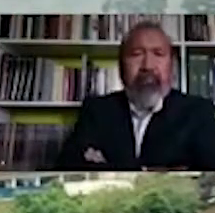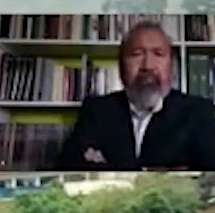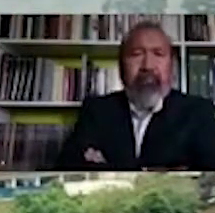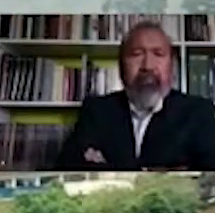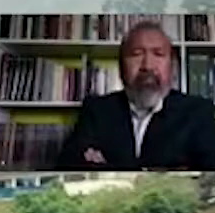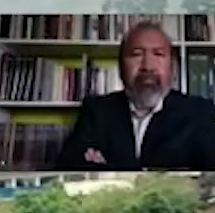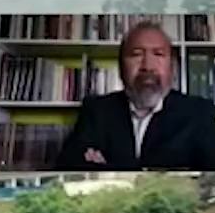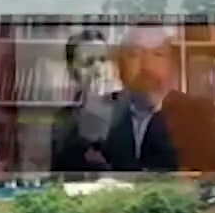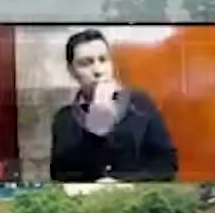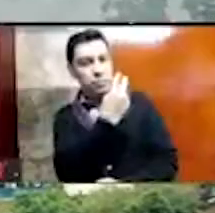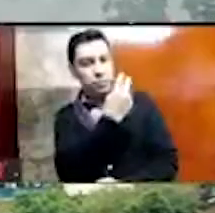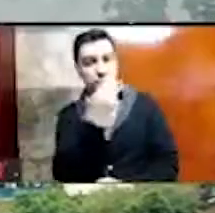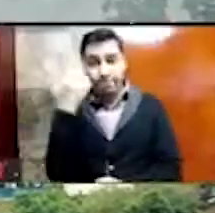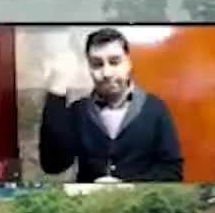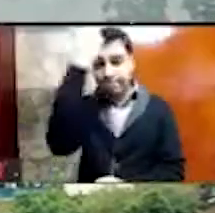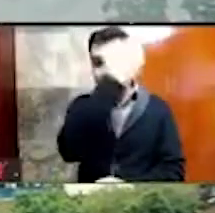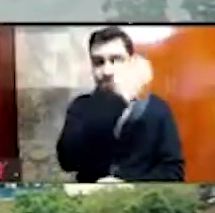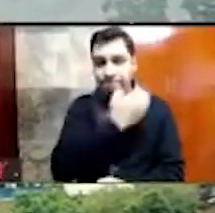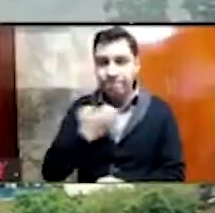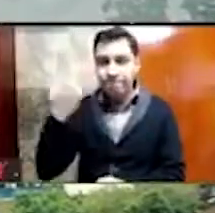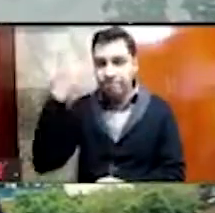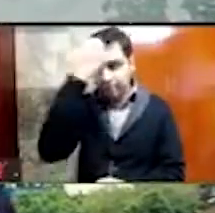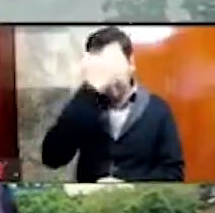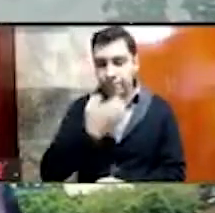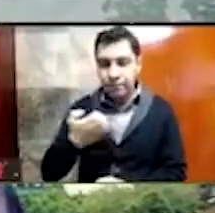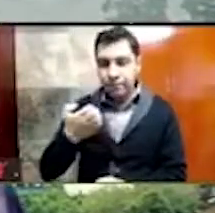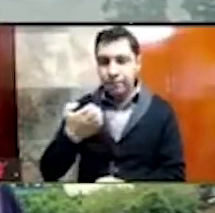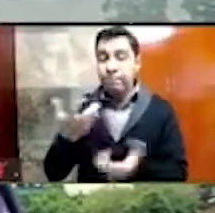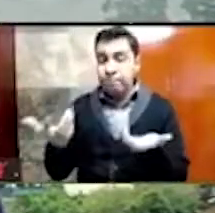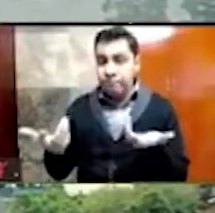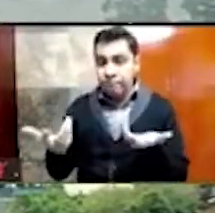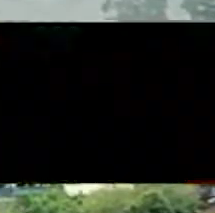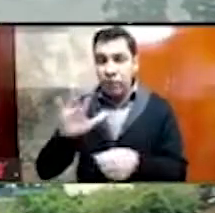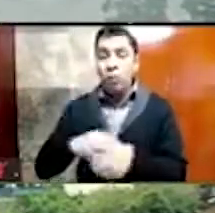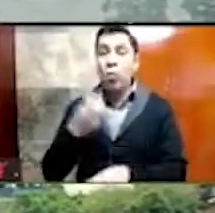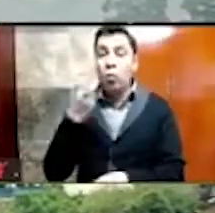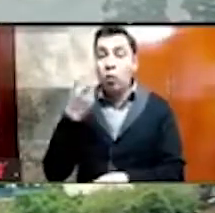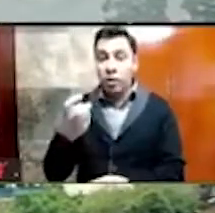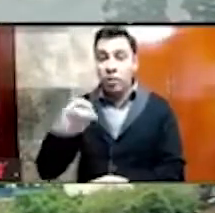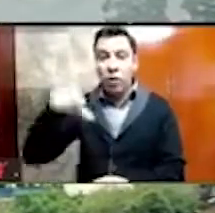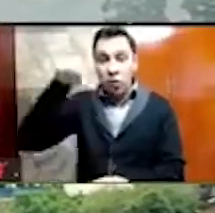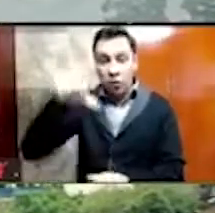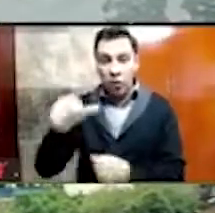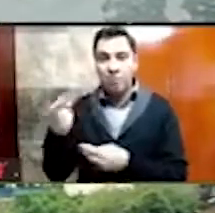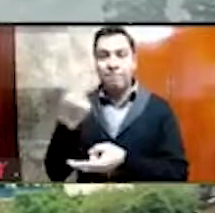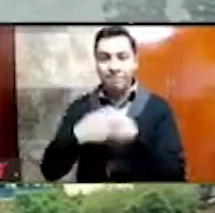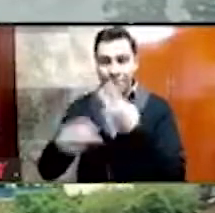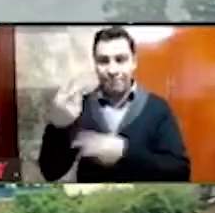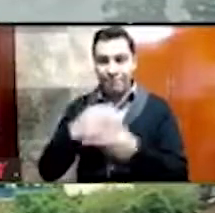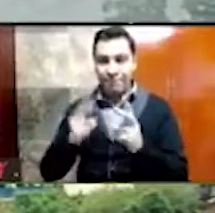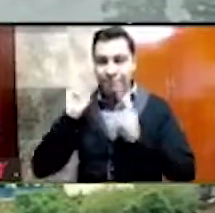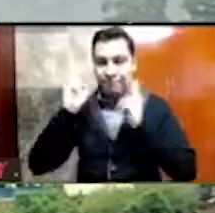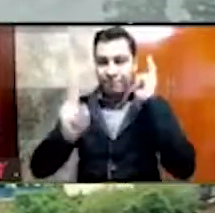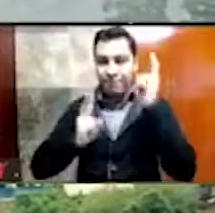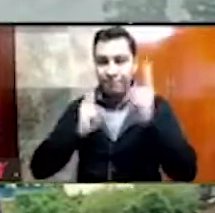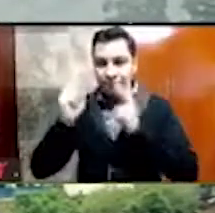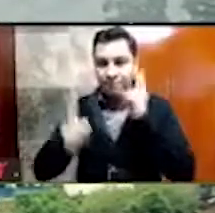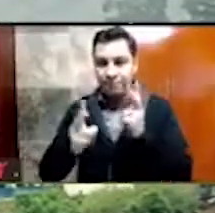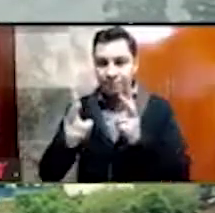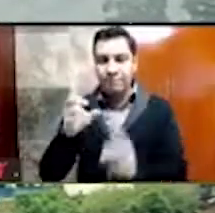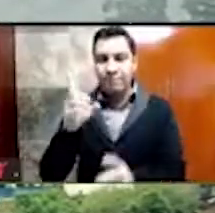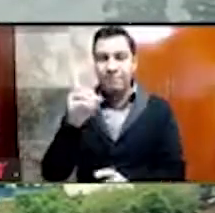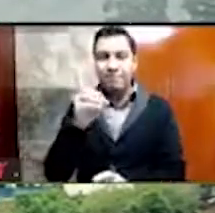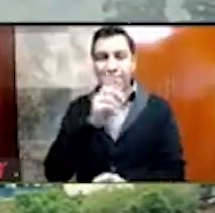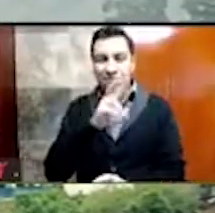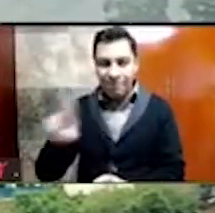componen nuestra universidad. Y en este sentido es un honor contar en esta jornada con la presencia de la doctora Guadalupe